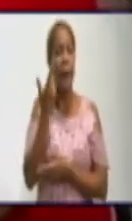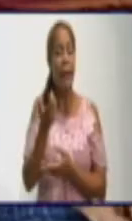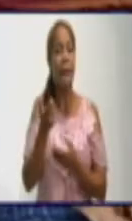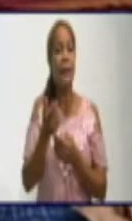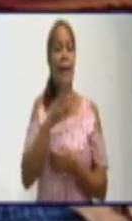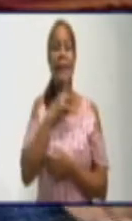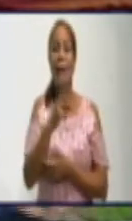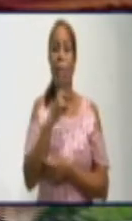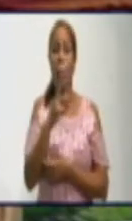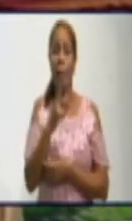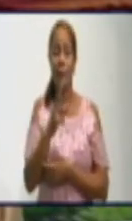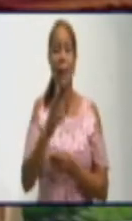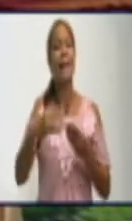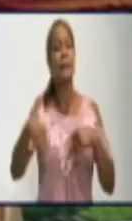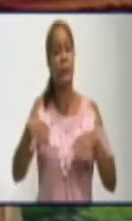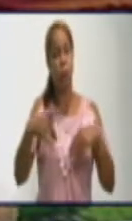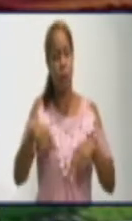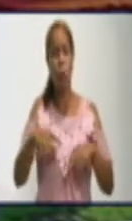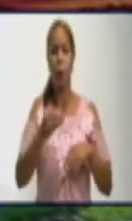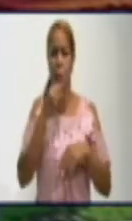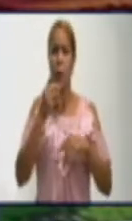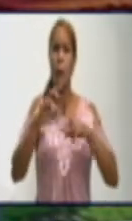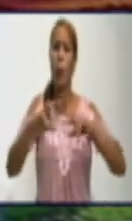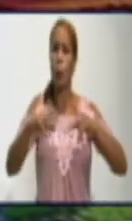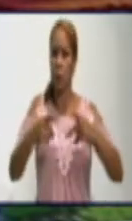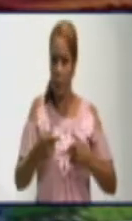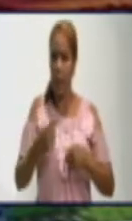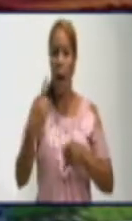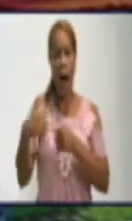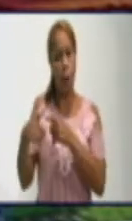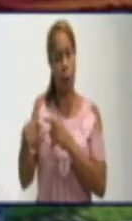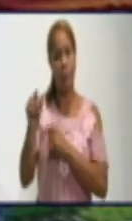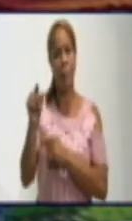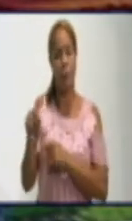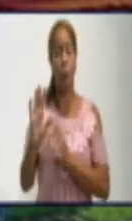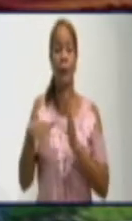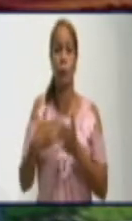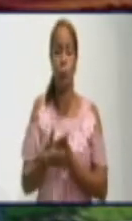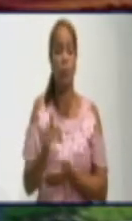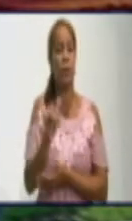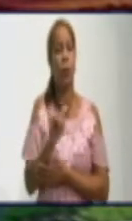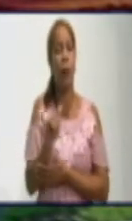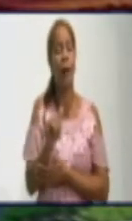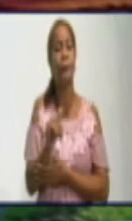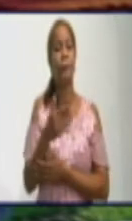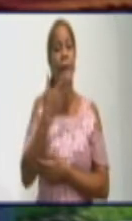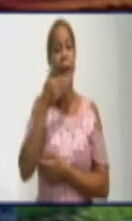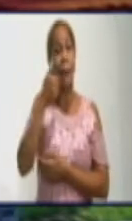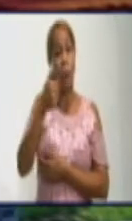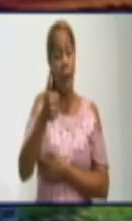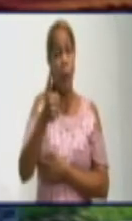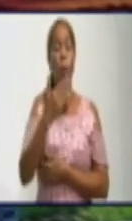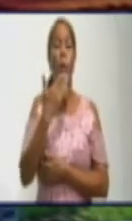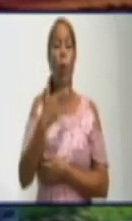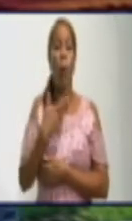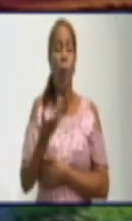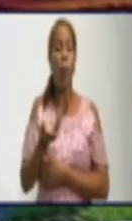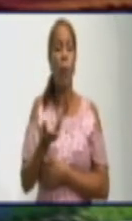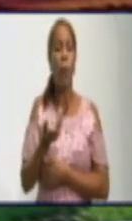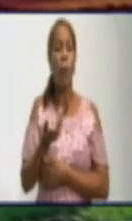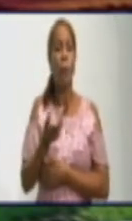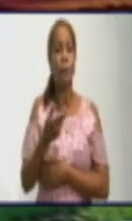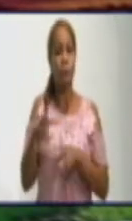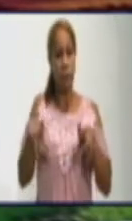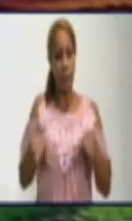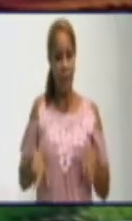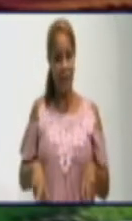pueden repetirse en el territorio. Sería bueno, Joel, que nos hablaras también de cómo están asumiendo el cobro de agua a